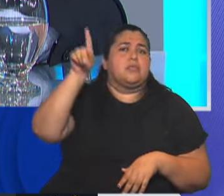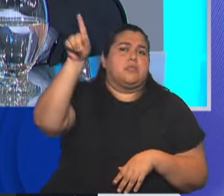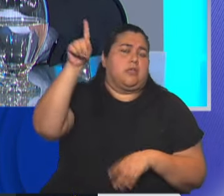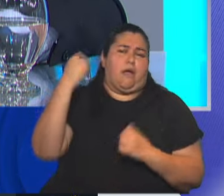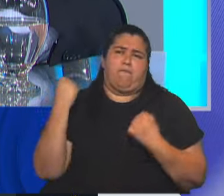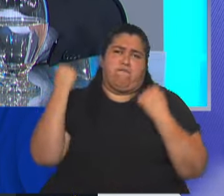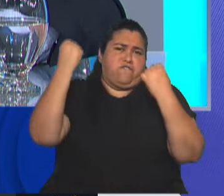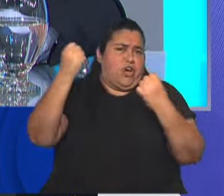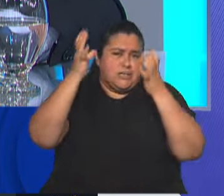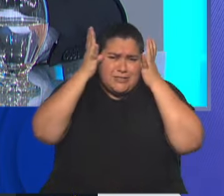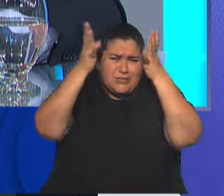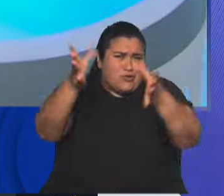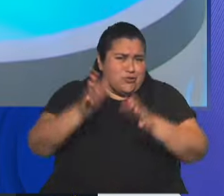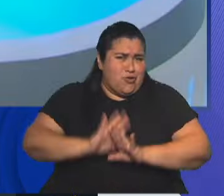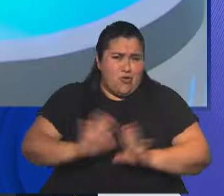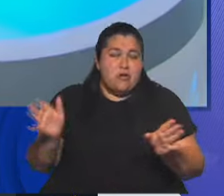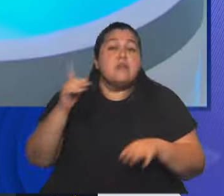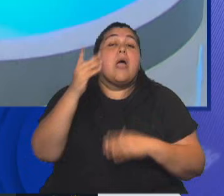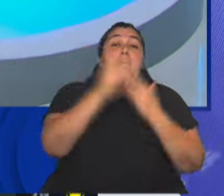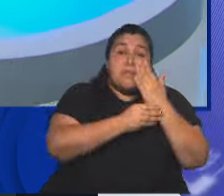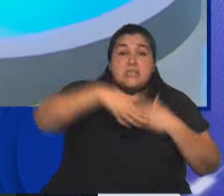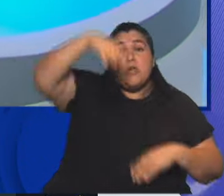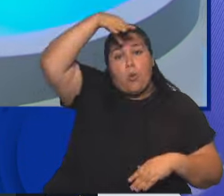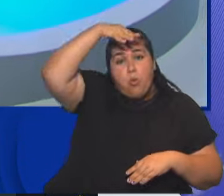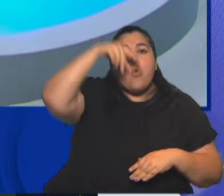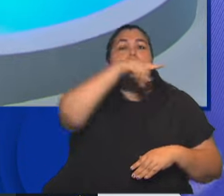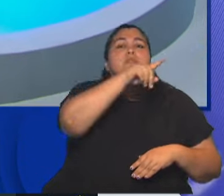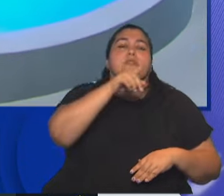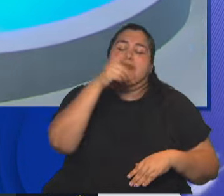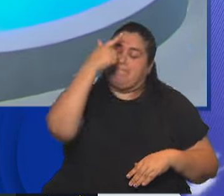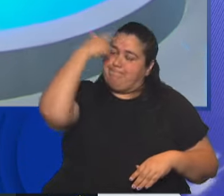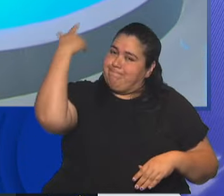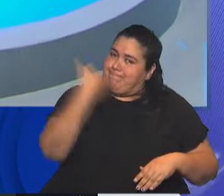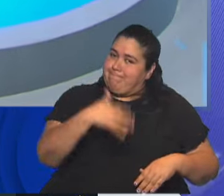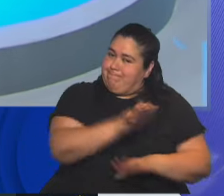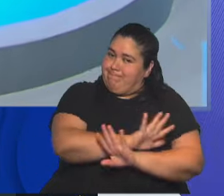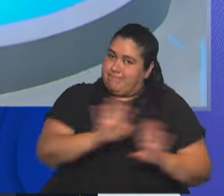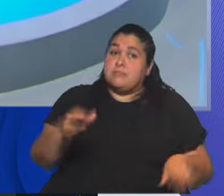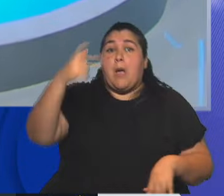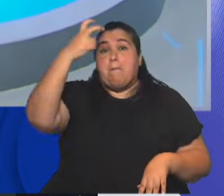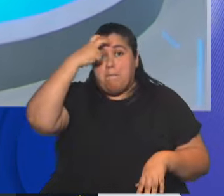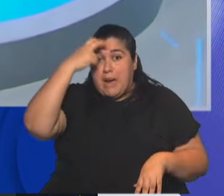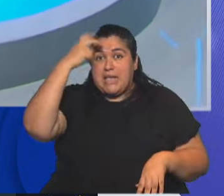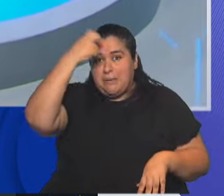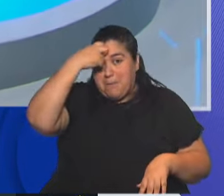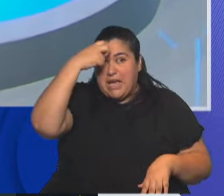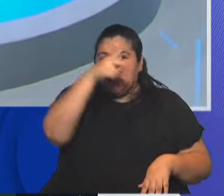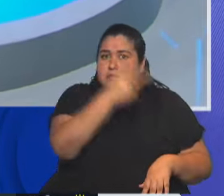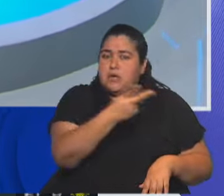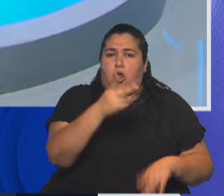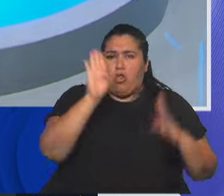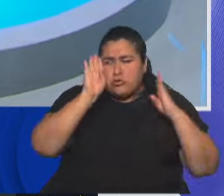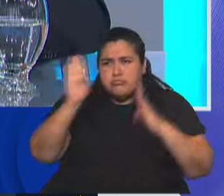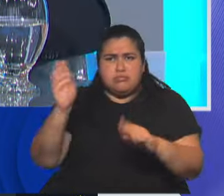sobrehumano. Creo que la ministra Bullrich, que es un genio, y Petri están dedicados a full.